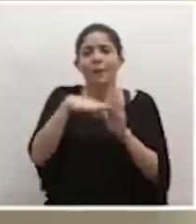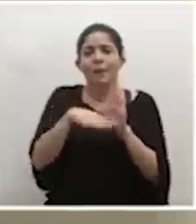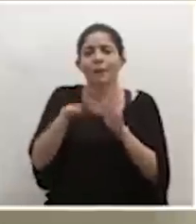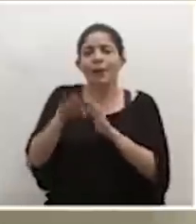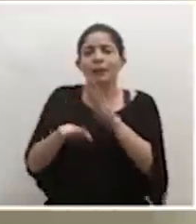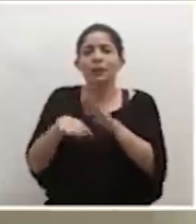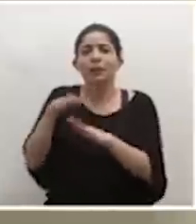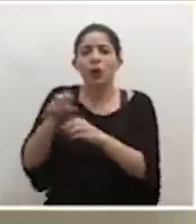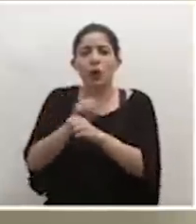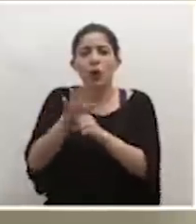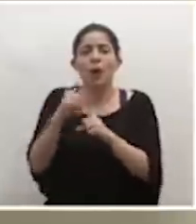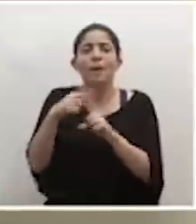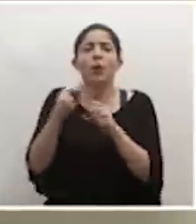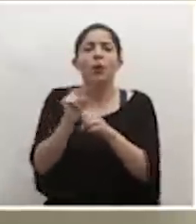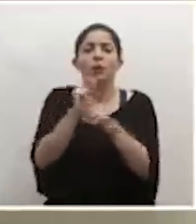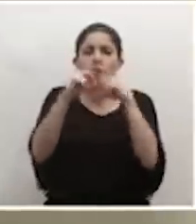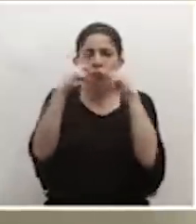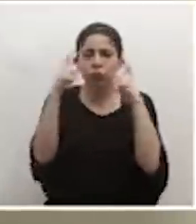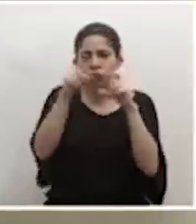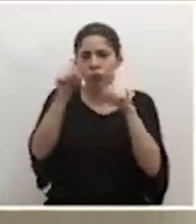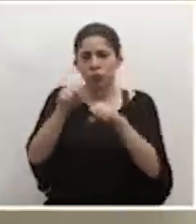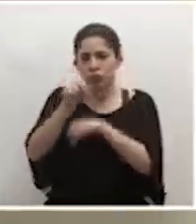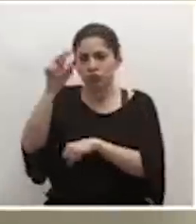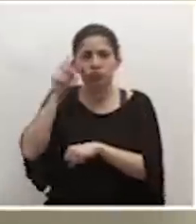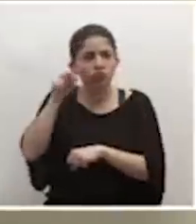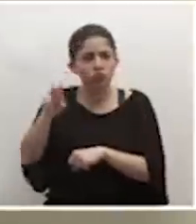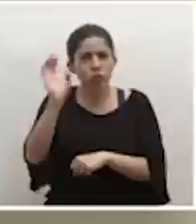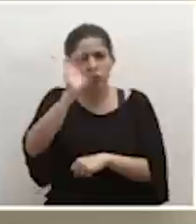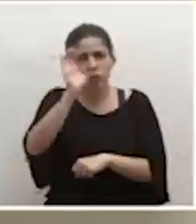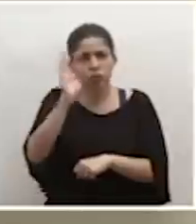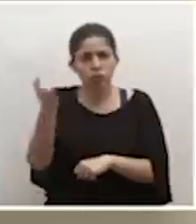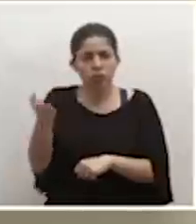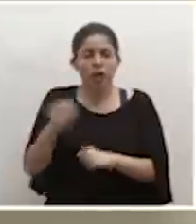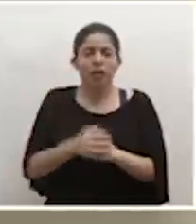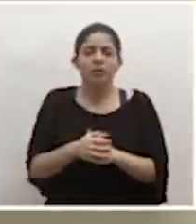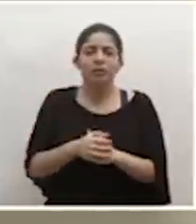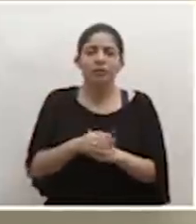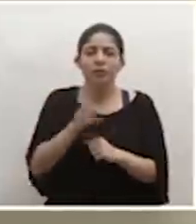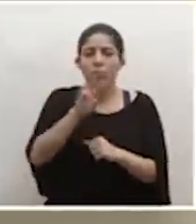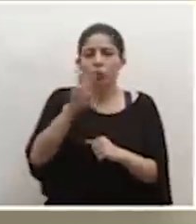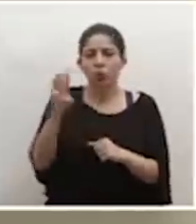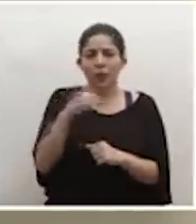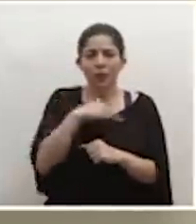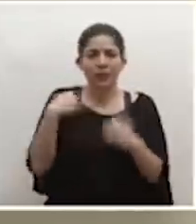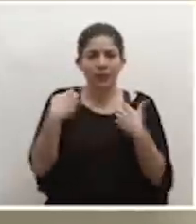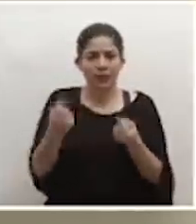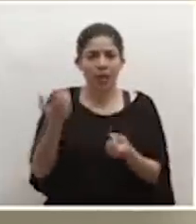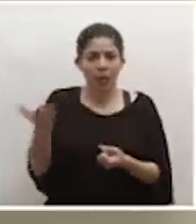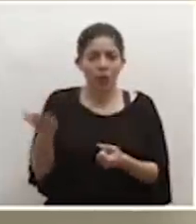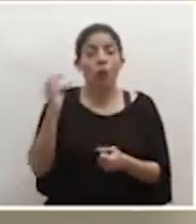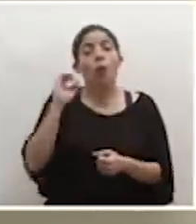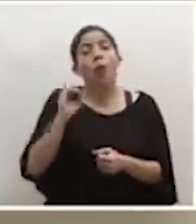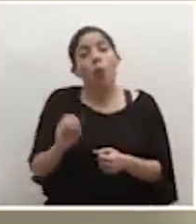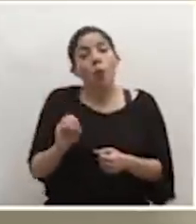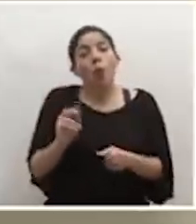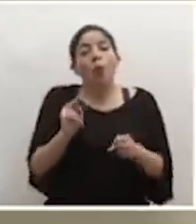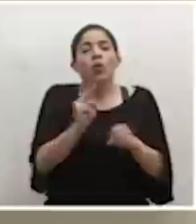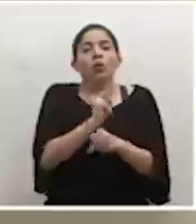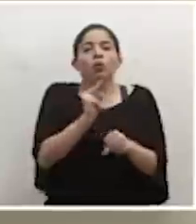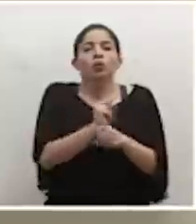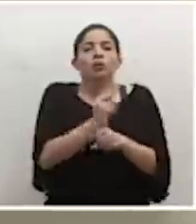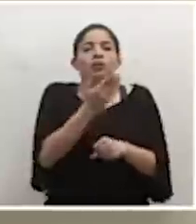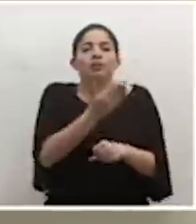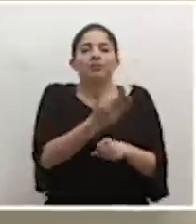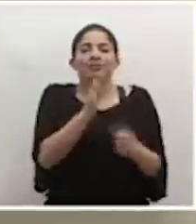de coronavirus y el uso de mascarillas. Ahí ustedes lo pueden buscar en el buscador de la página del Ministerio de Salud o bien a través del